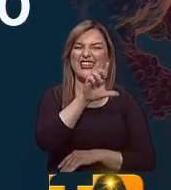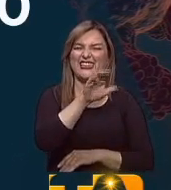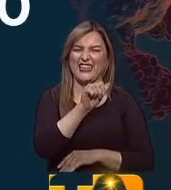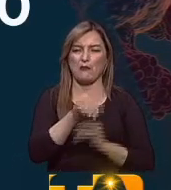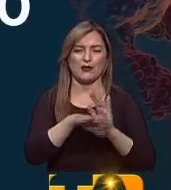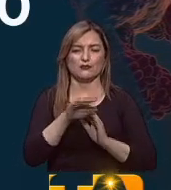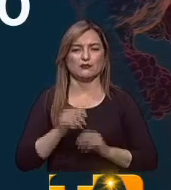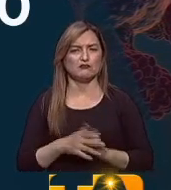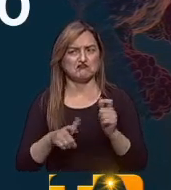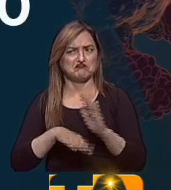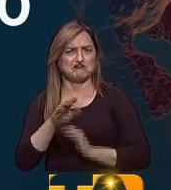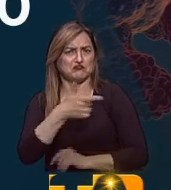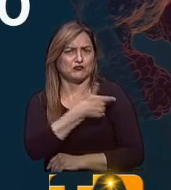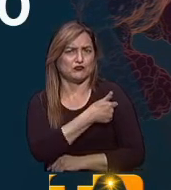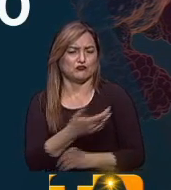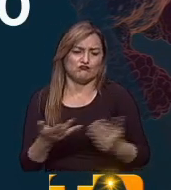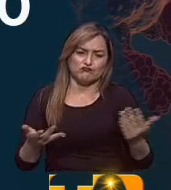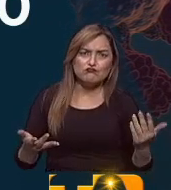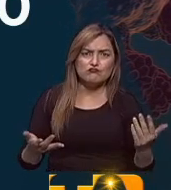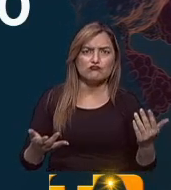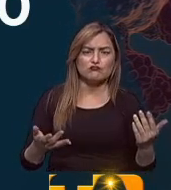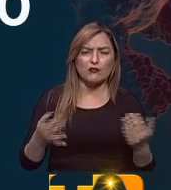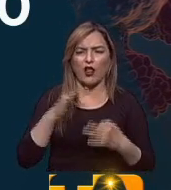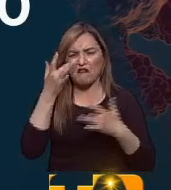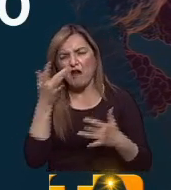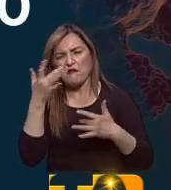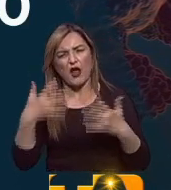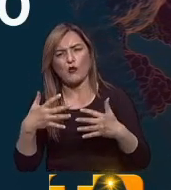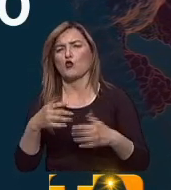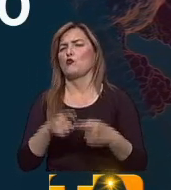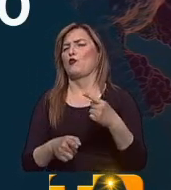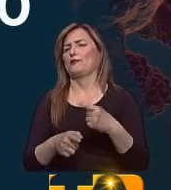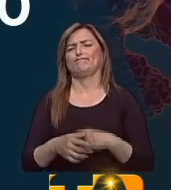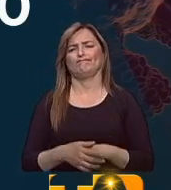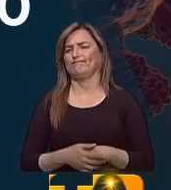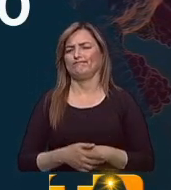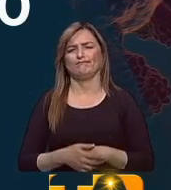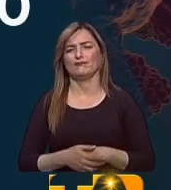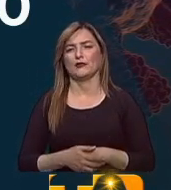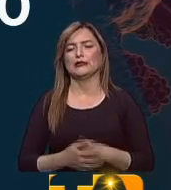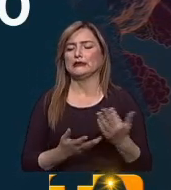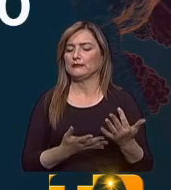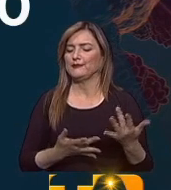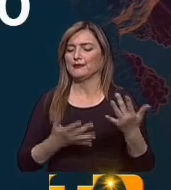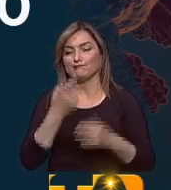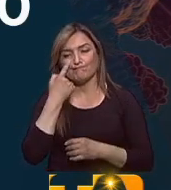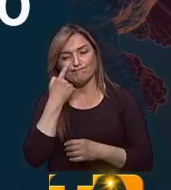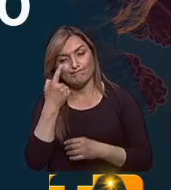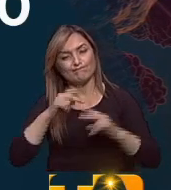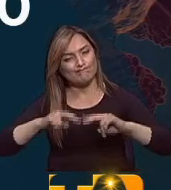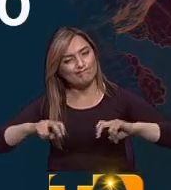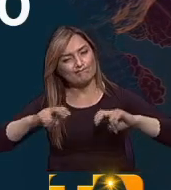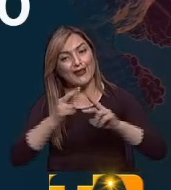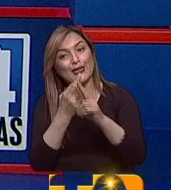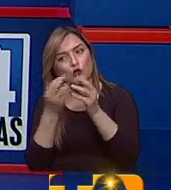una población altamente vacunada no debería tener repercusiones negativas graves. Eso esperemos. Todavía estamos a la